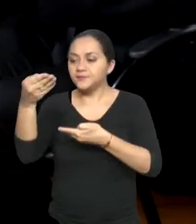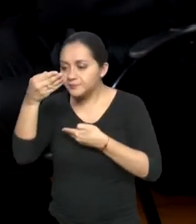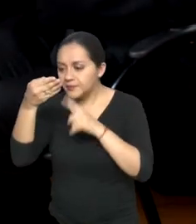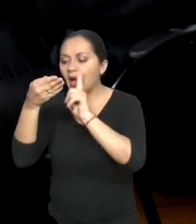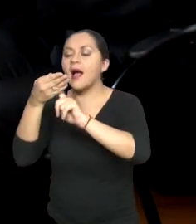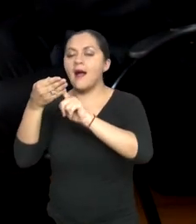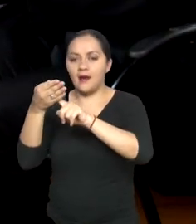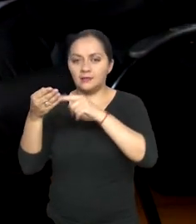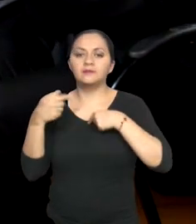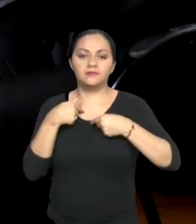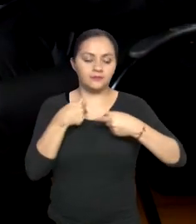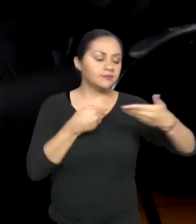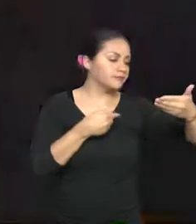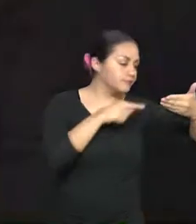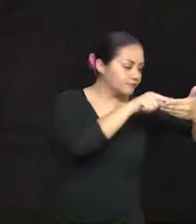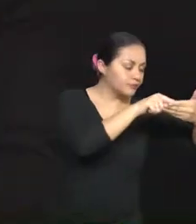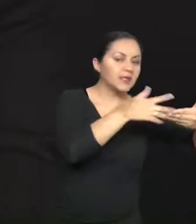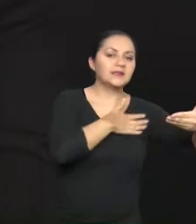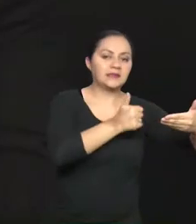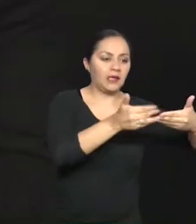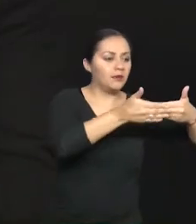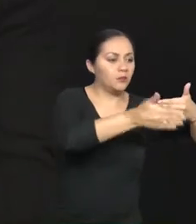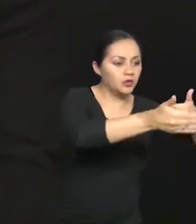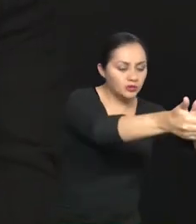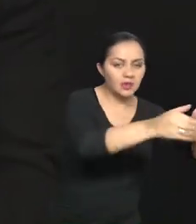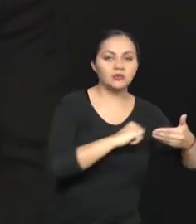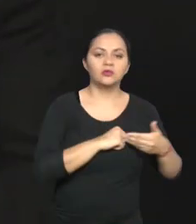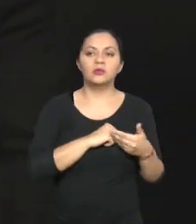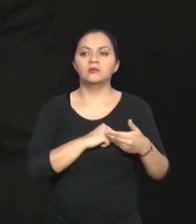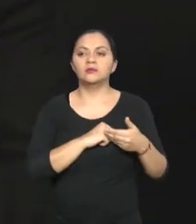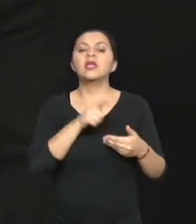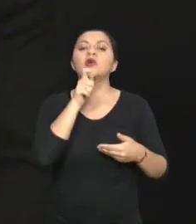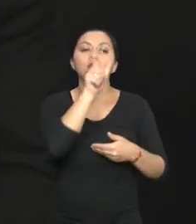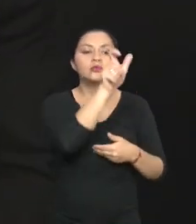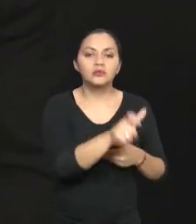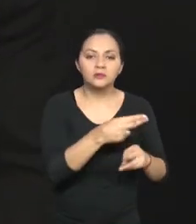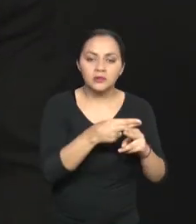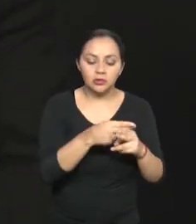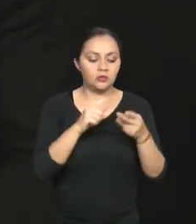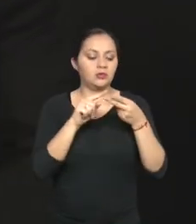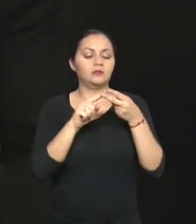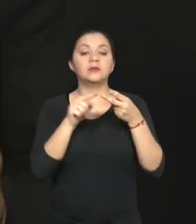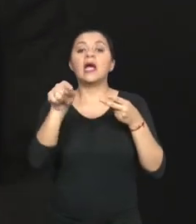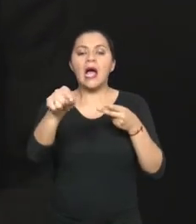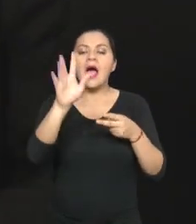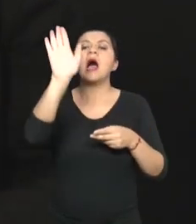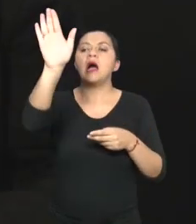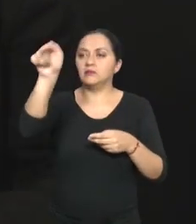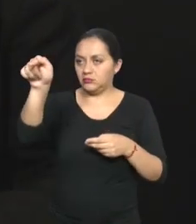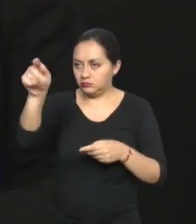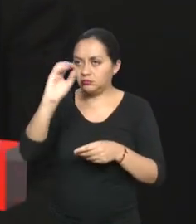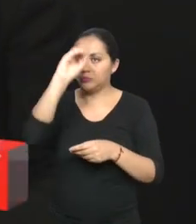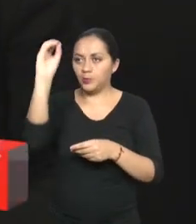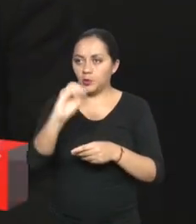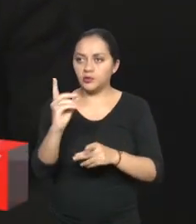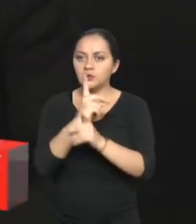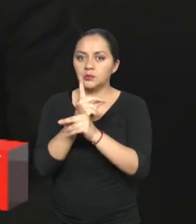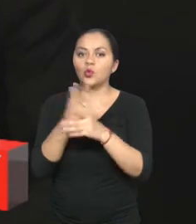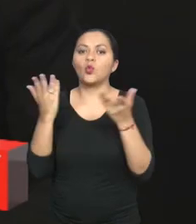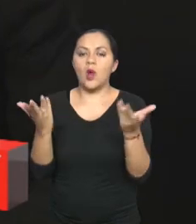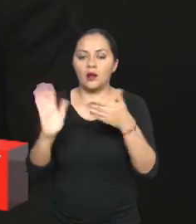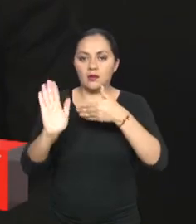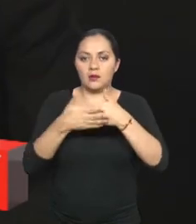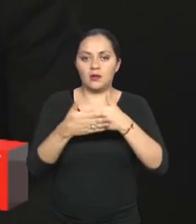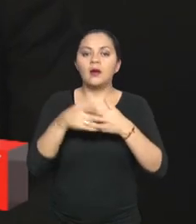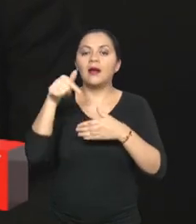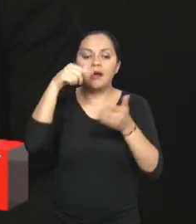eso, pues, nosotros podemos ya identificar cuál es el usuario, qué porcentaje de discapacidad y algunos datos adicionales que se transmiten a través de